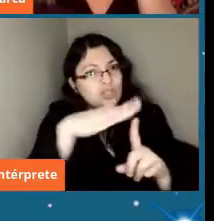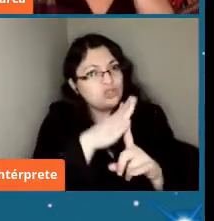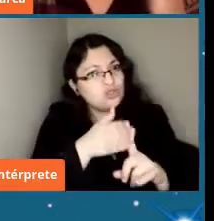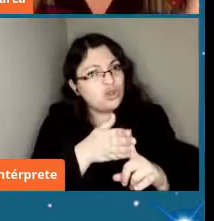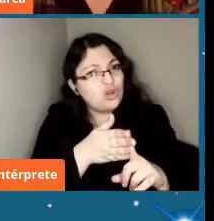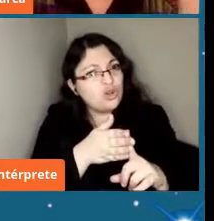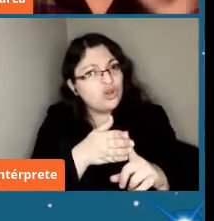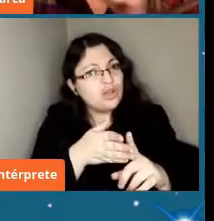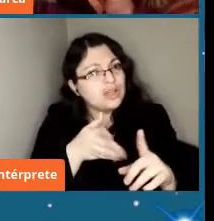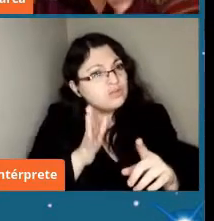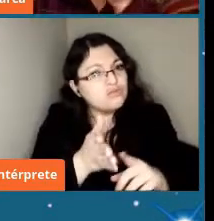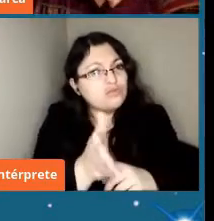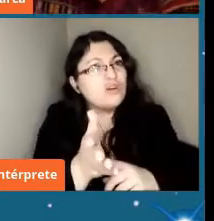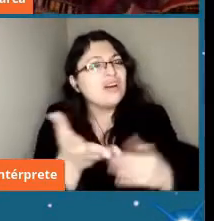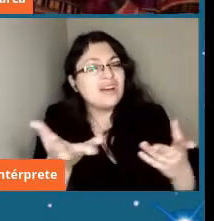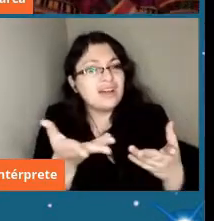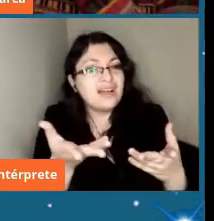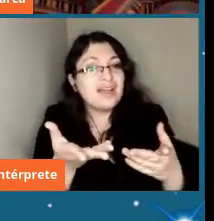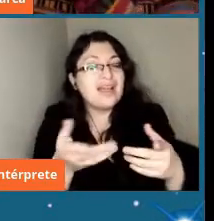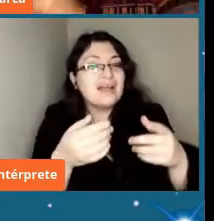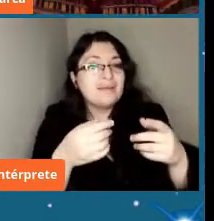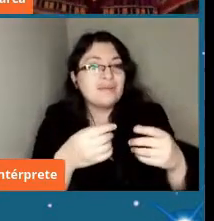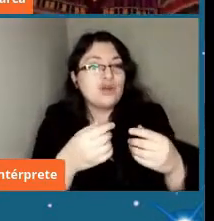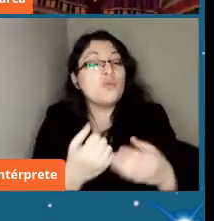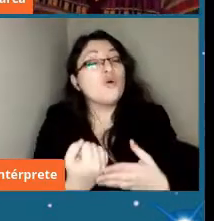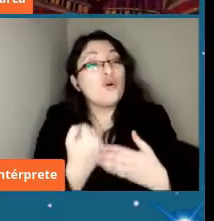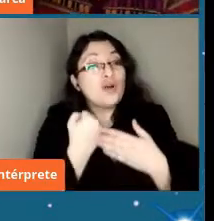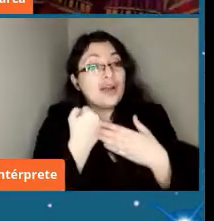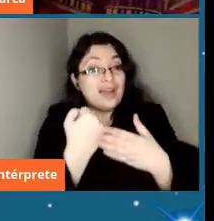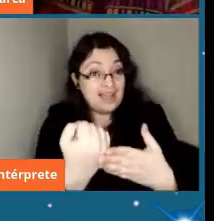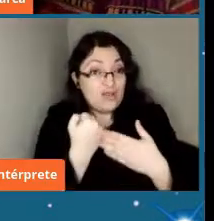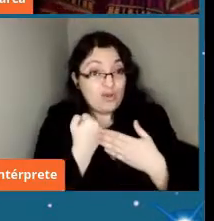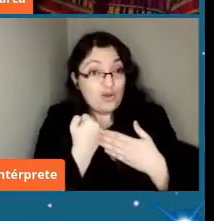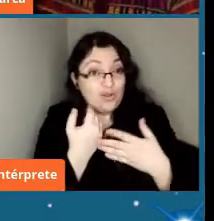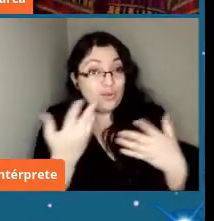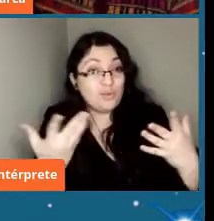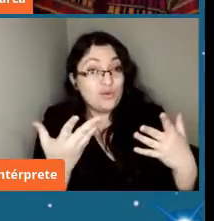que las temperaturas las temperaturas